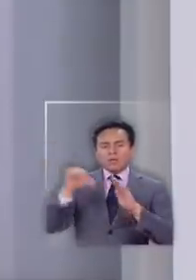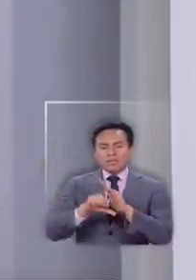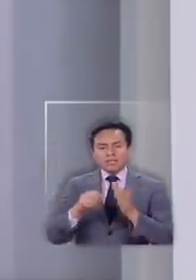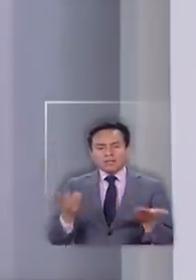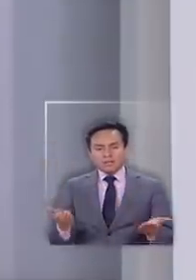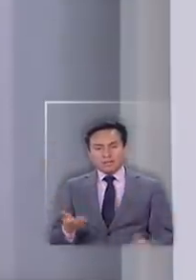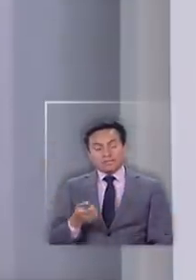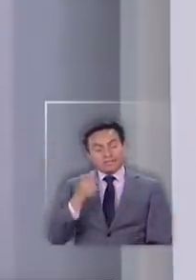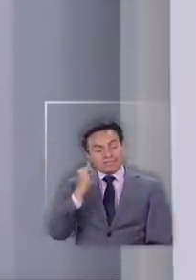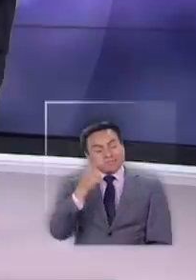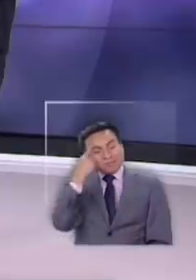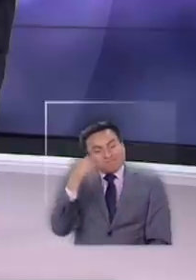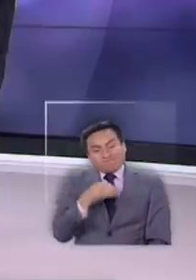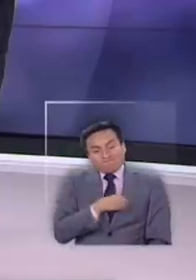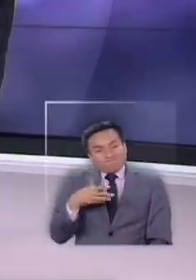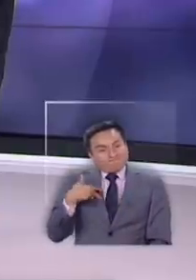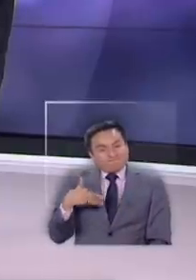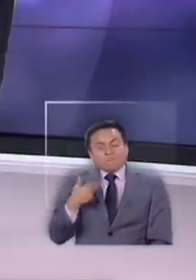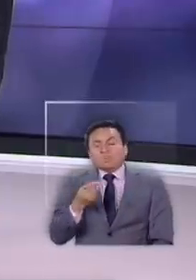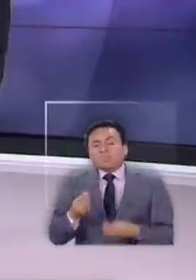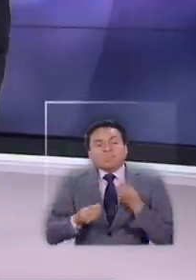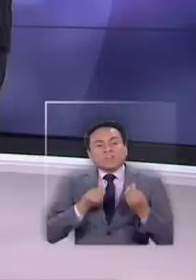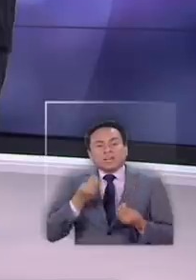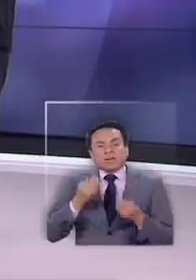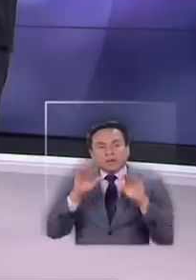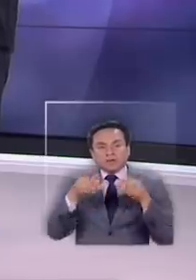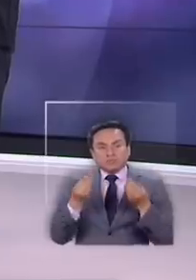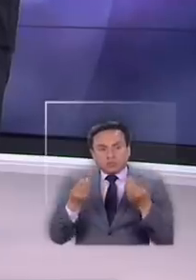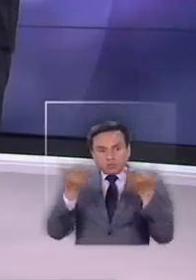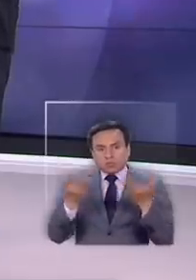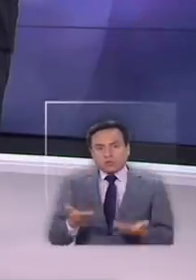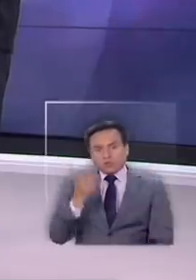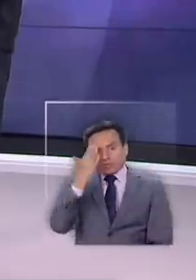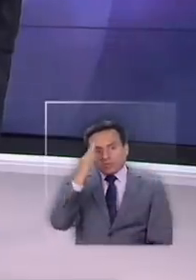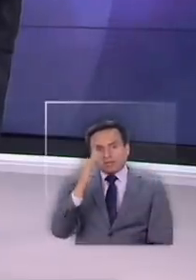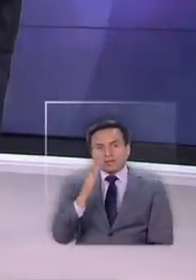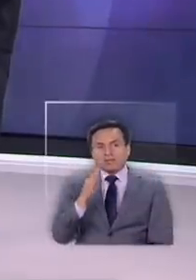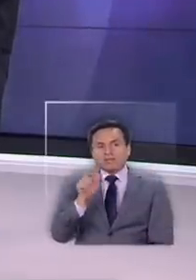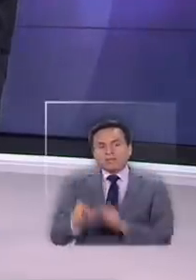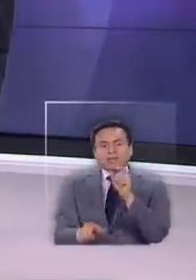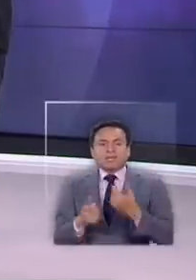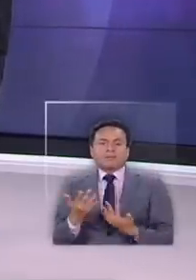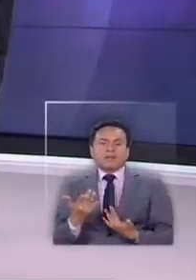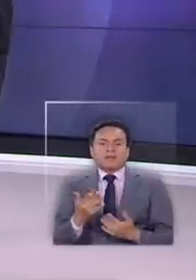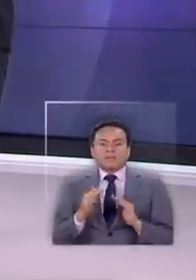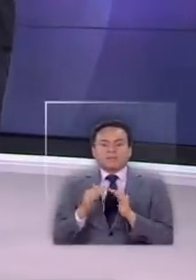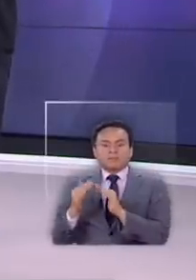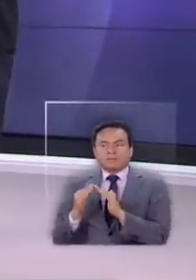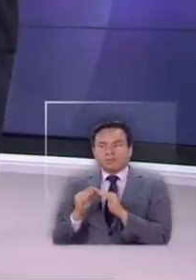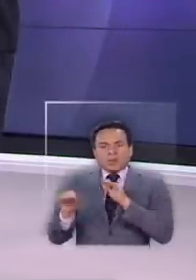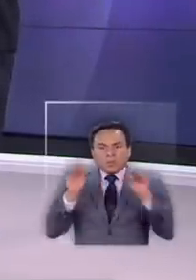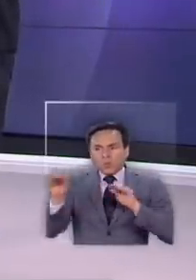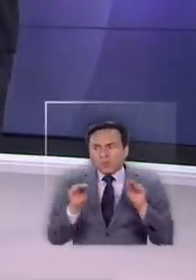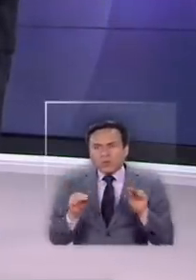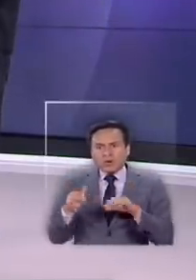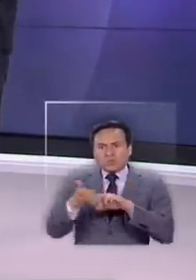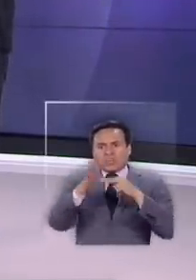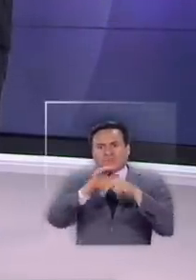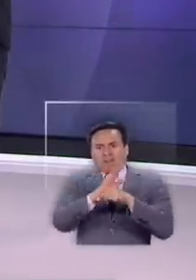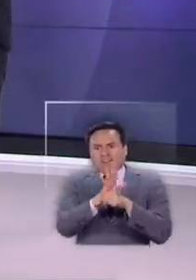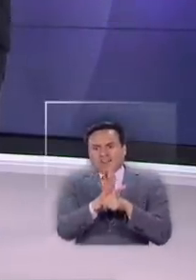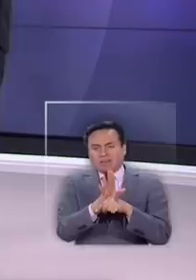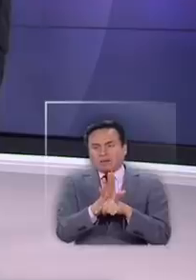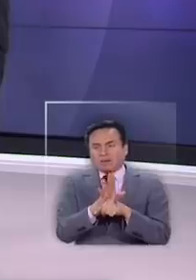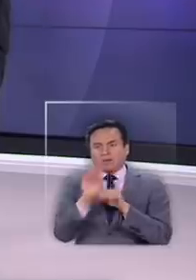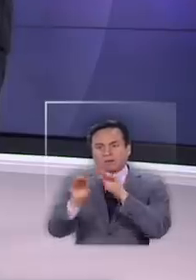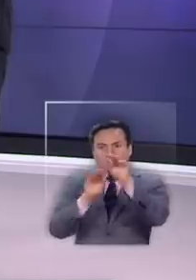Así es, pero lamentablemente eso ¿a qué lleva? A lo que pasó hoy día. Hubo que esperar que los vecinos alertaran una situación para que